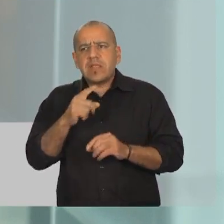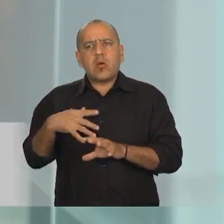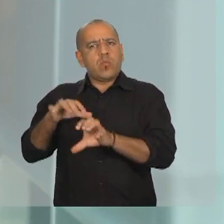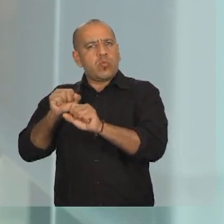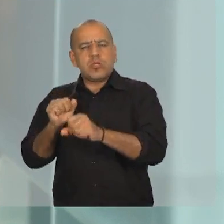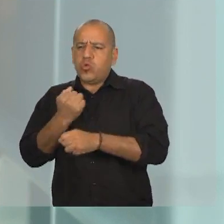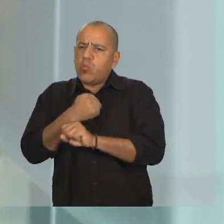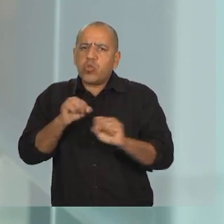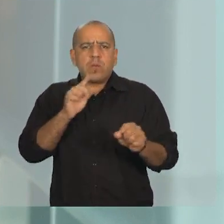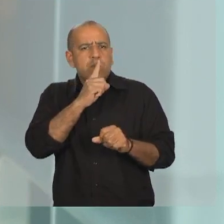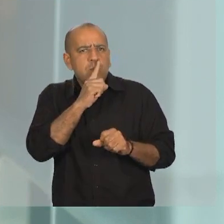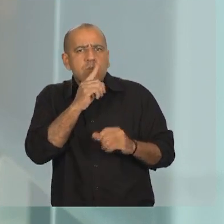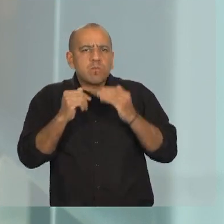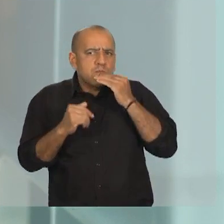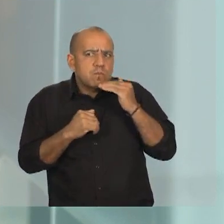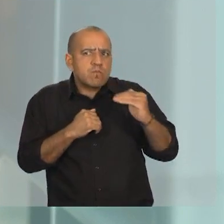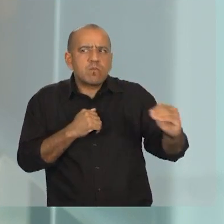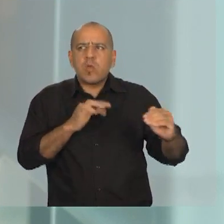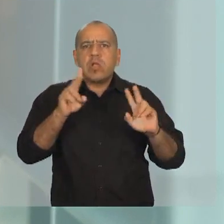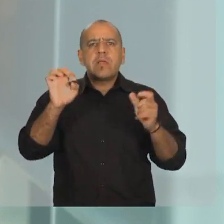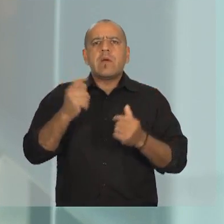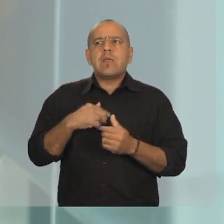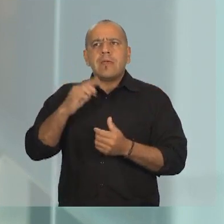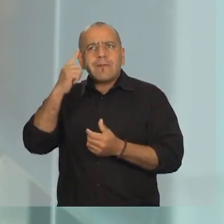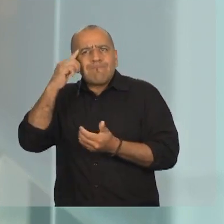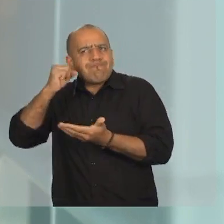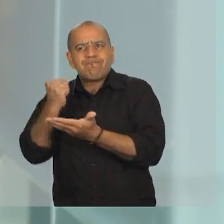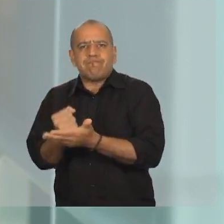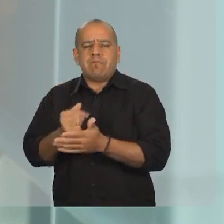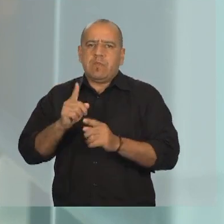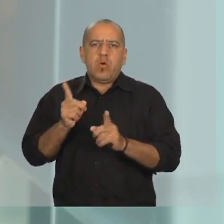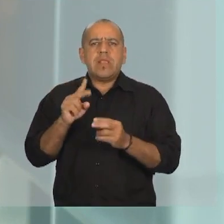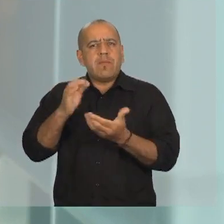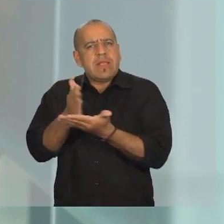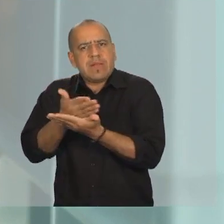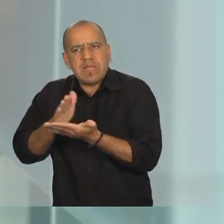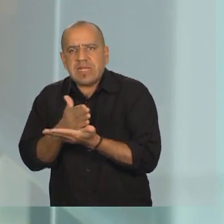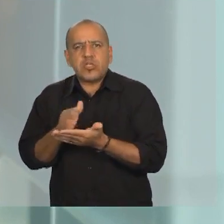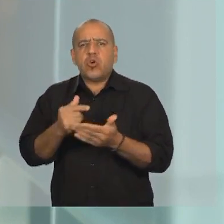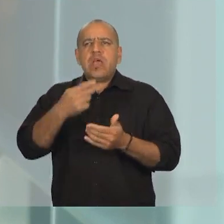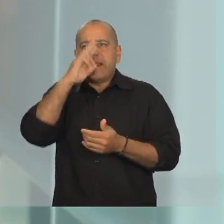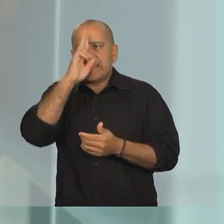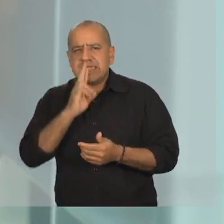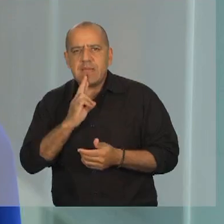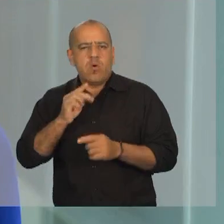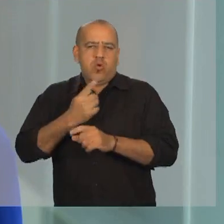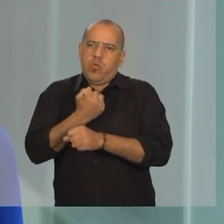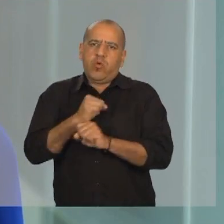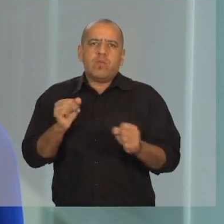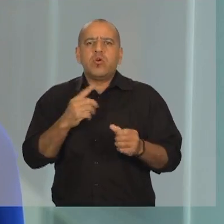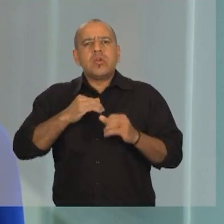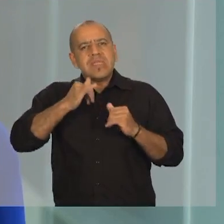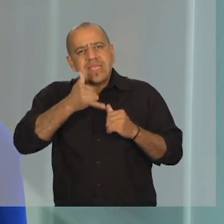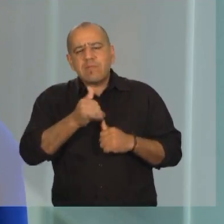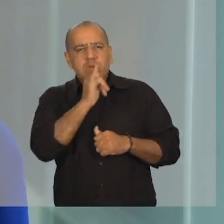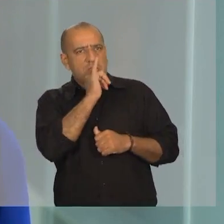No podemos callarnos ante los prejuicios, los estereotipos, la discriminación, la xenofobia, el racismo. No podemos